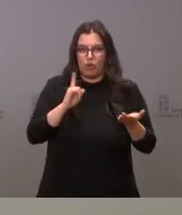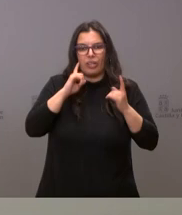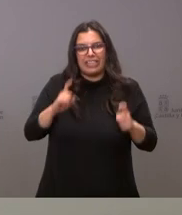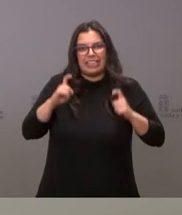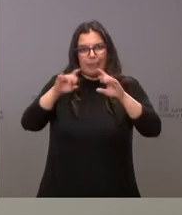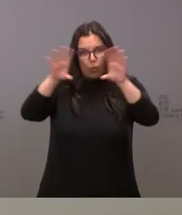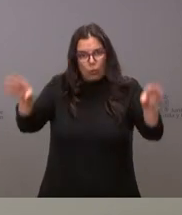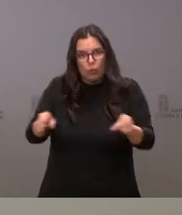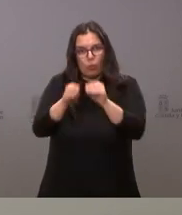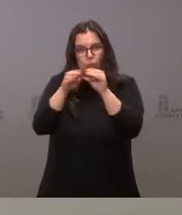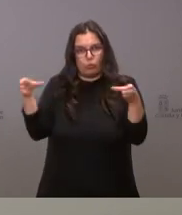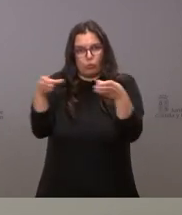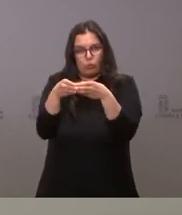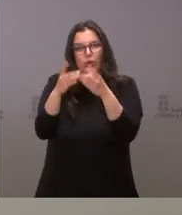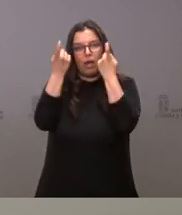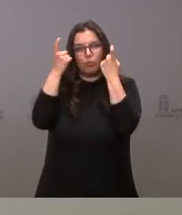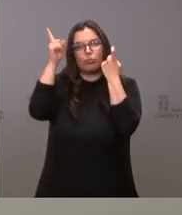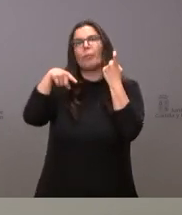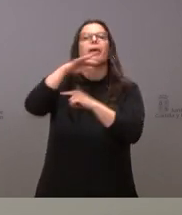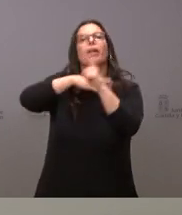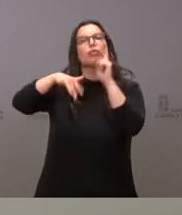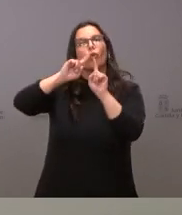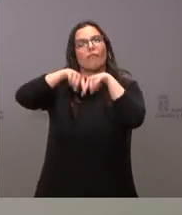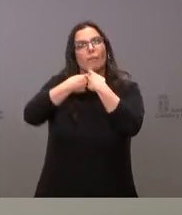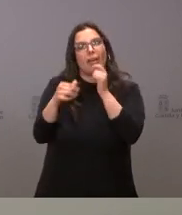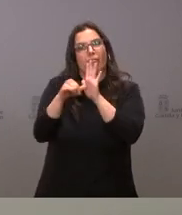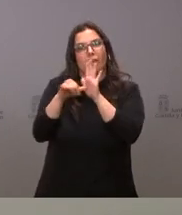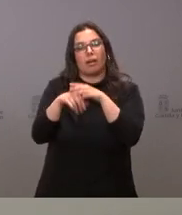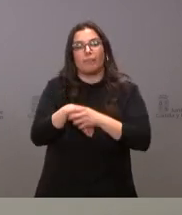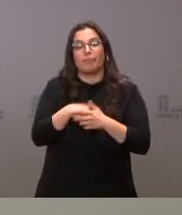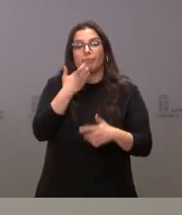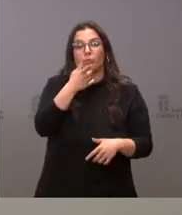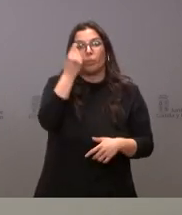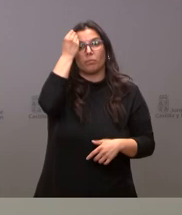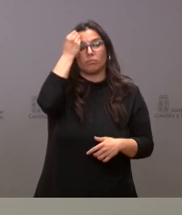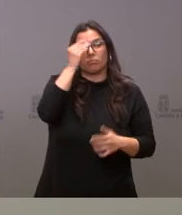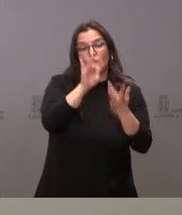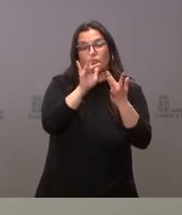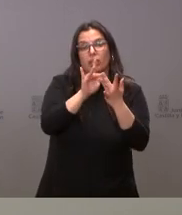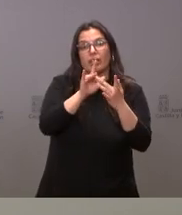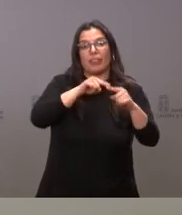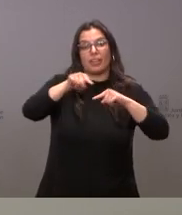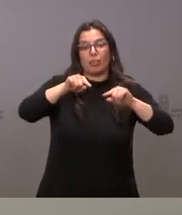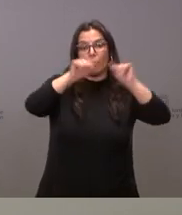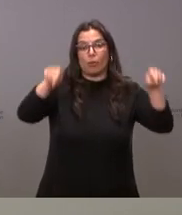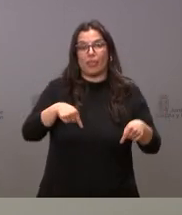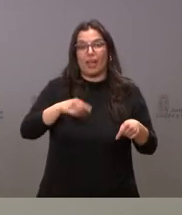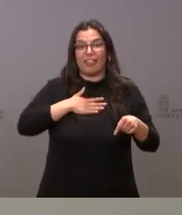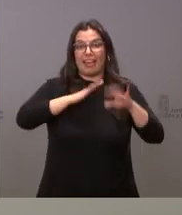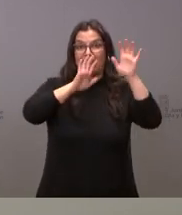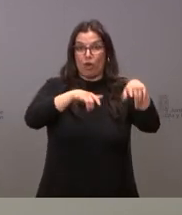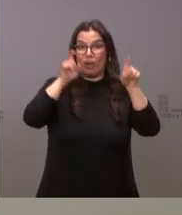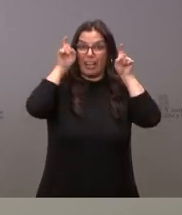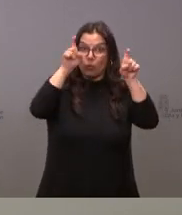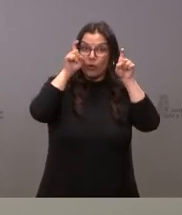estos alumnos estén también en el entorno de sus familias si usted se pone en contacto con la dirección provincial de León quizá le puedan